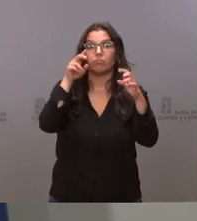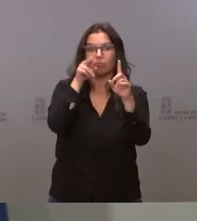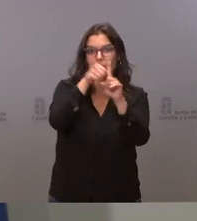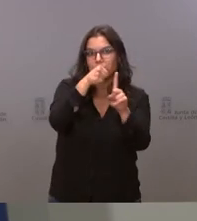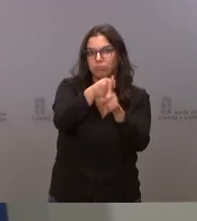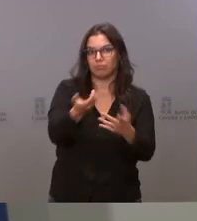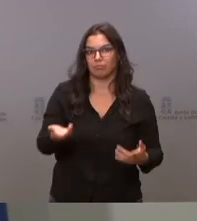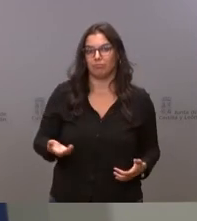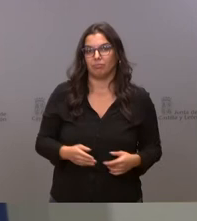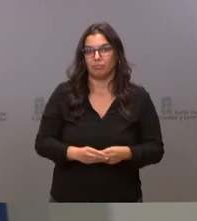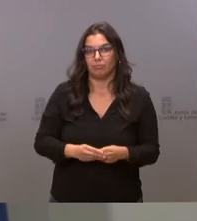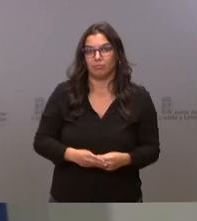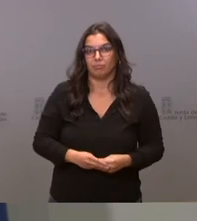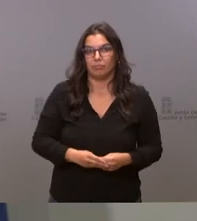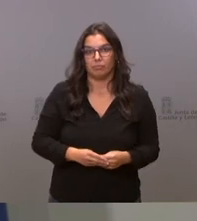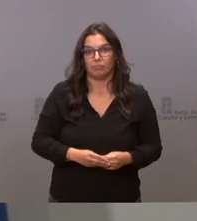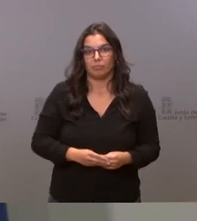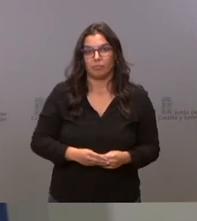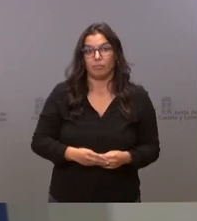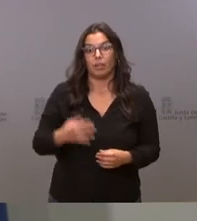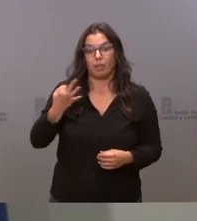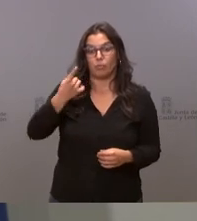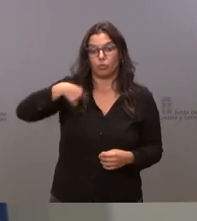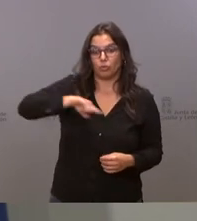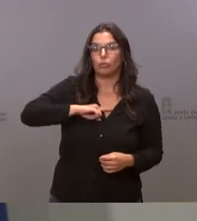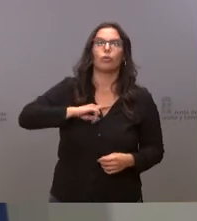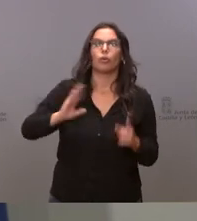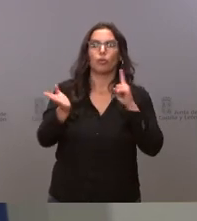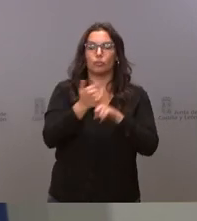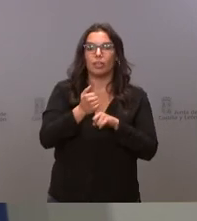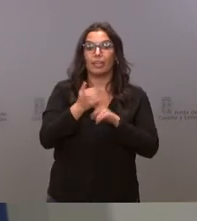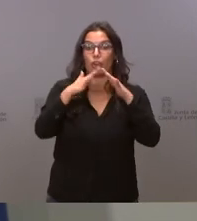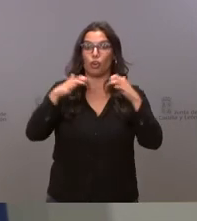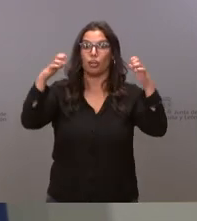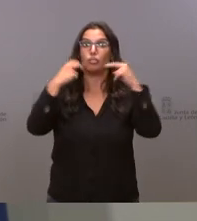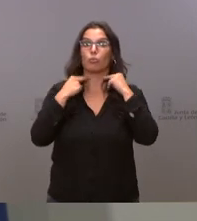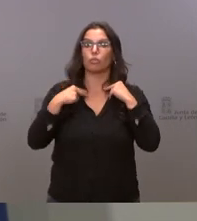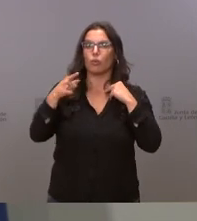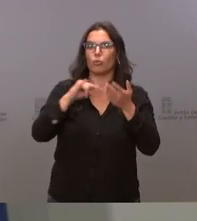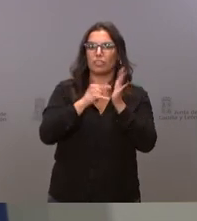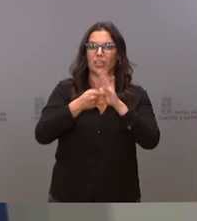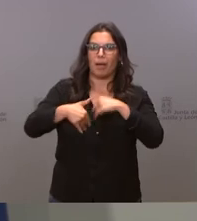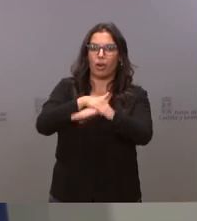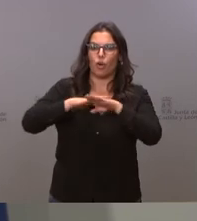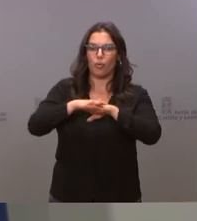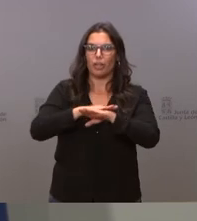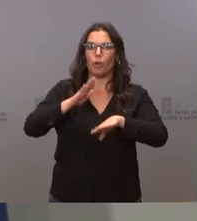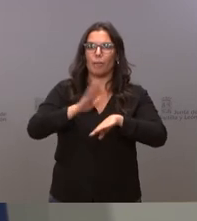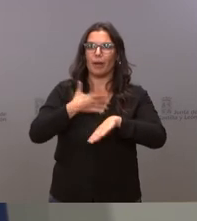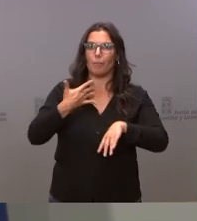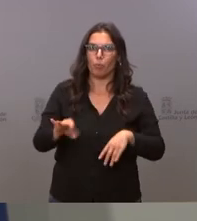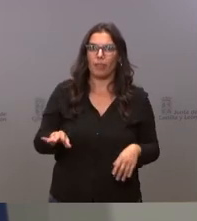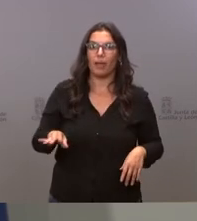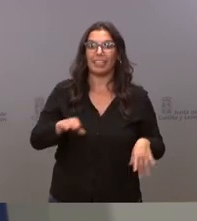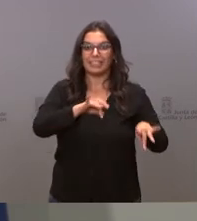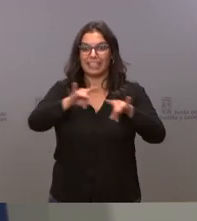tenemos que conseguir un sistema de gobernanza en nuestros partidos y en nuestro congreso de los diputados que permita a los